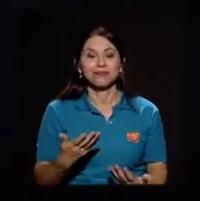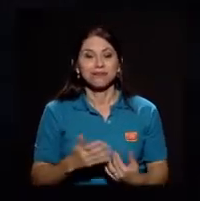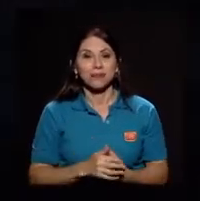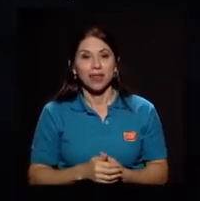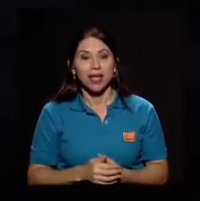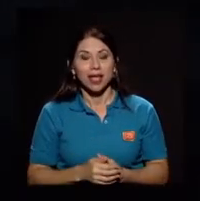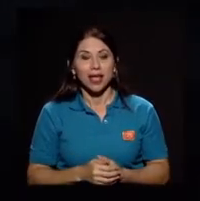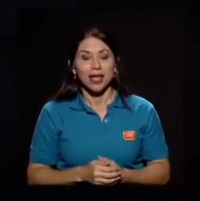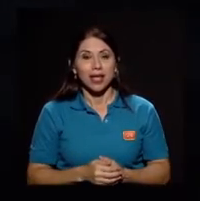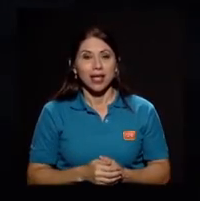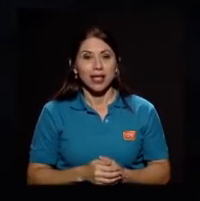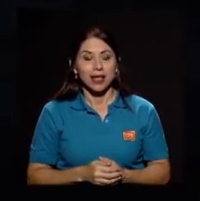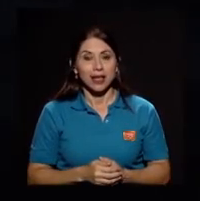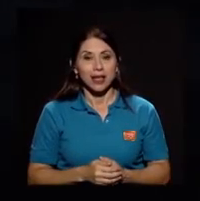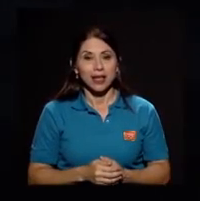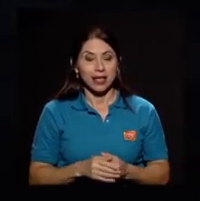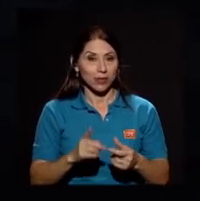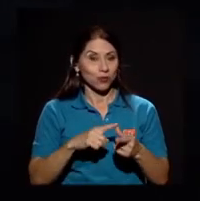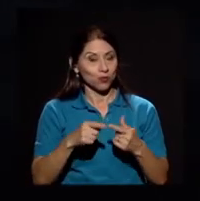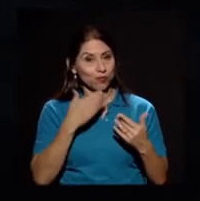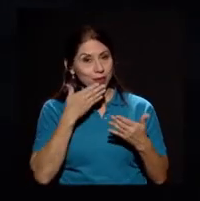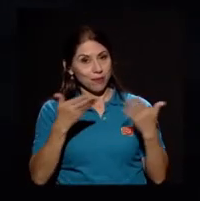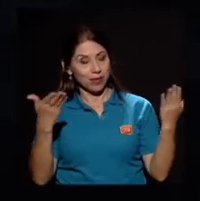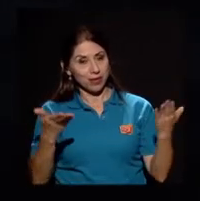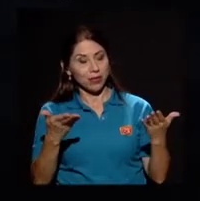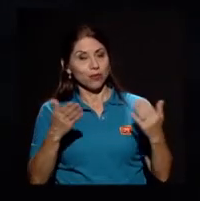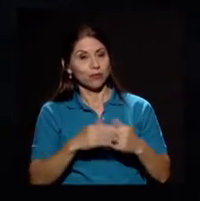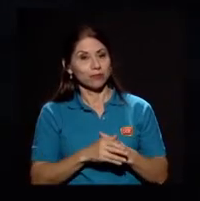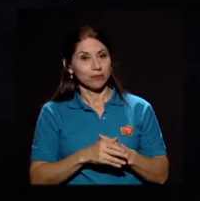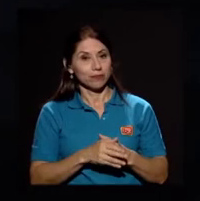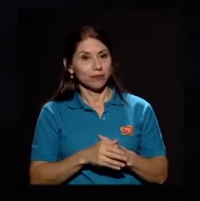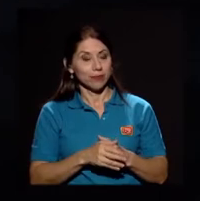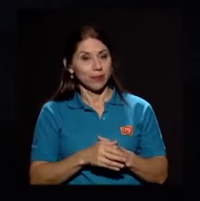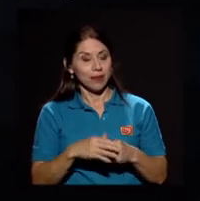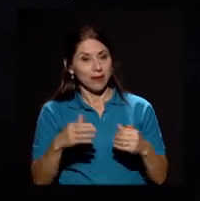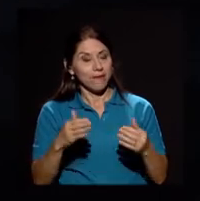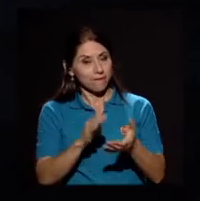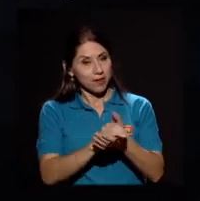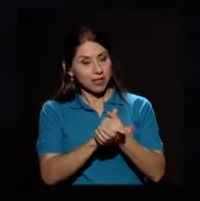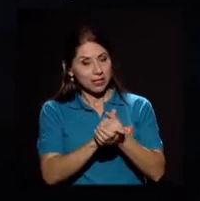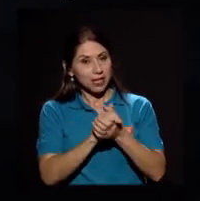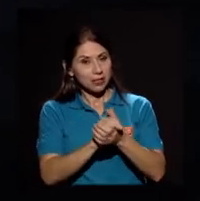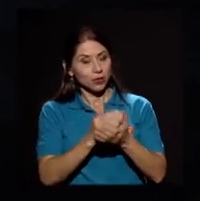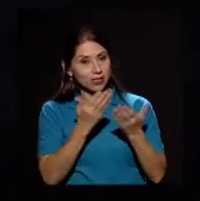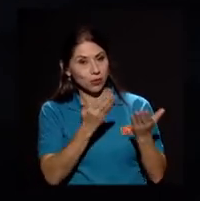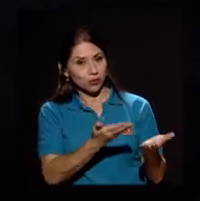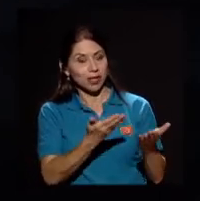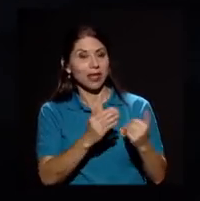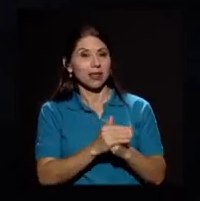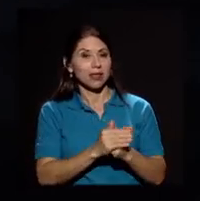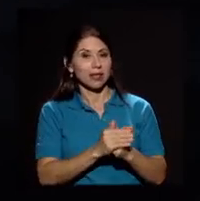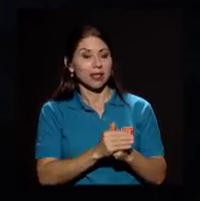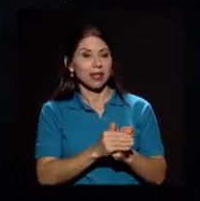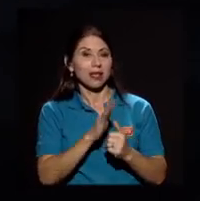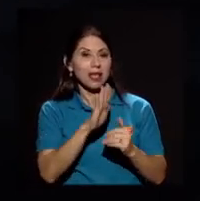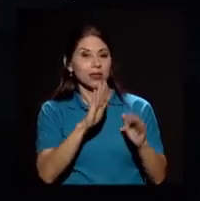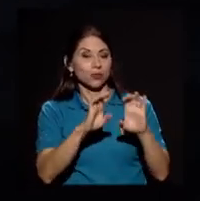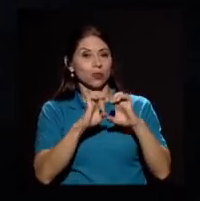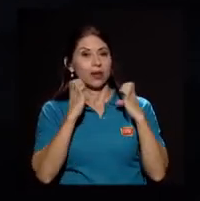bienvenido y felicitaciones a usted y a su cuerpo